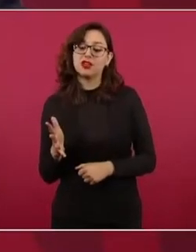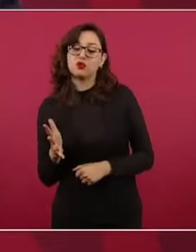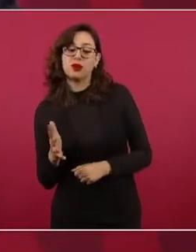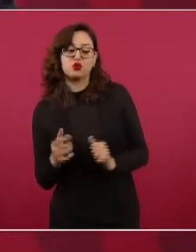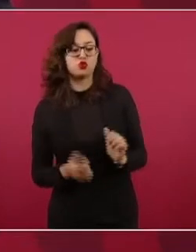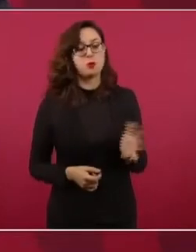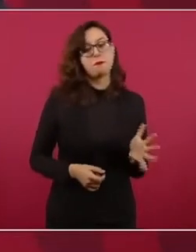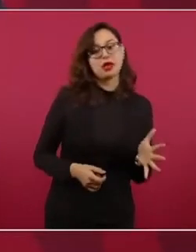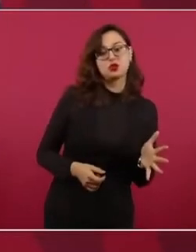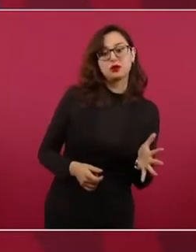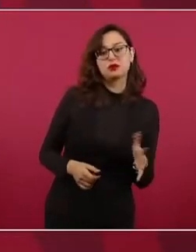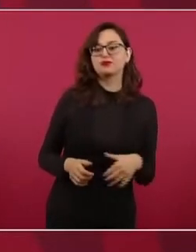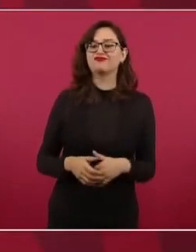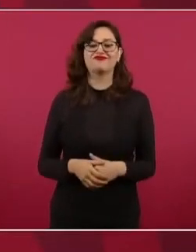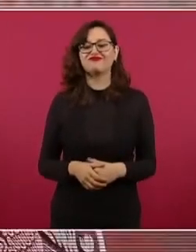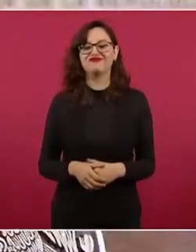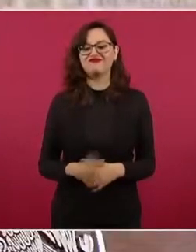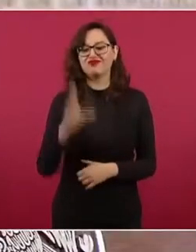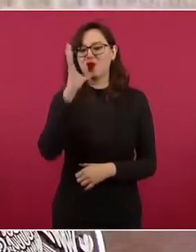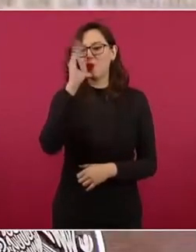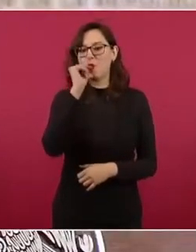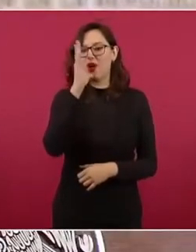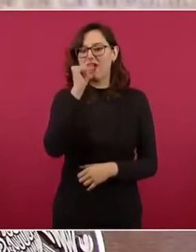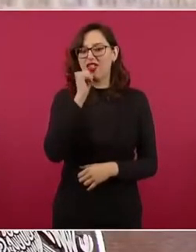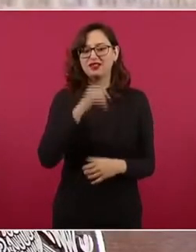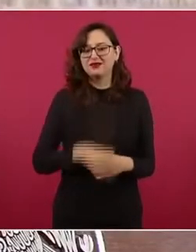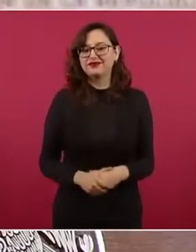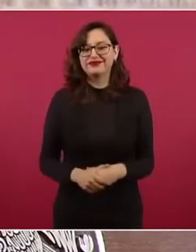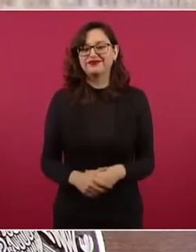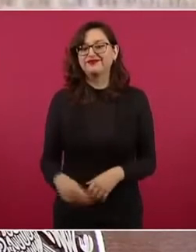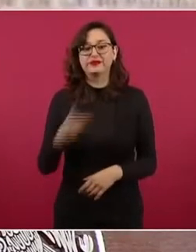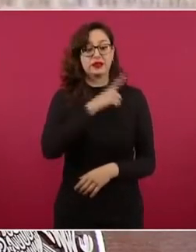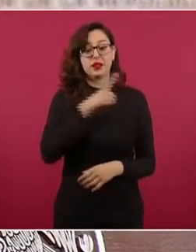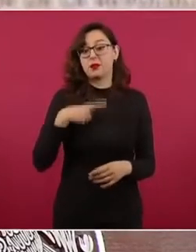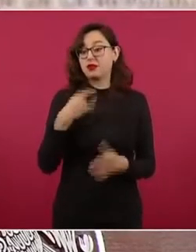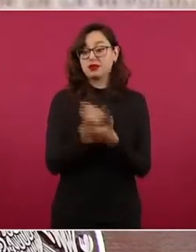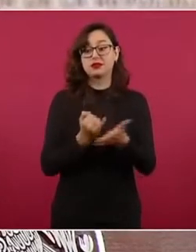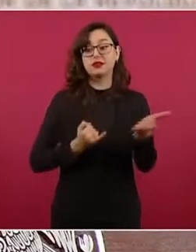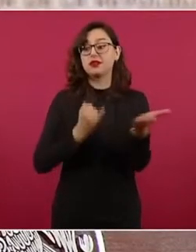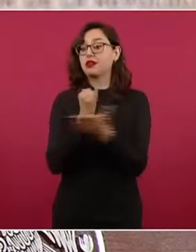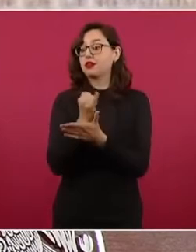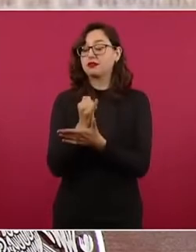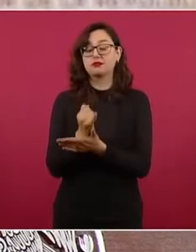son momentos de definición.